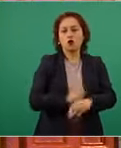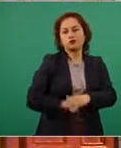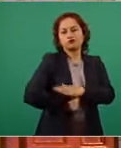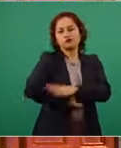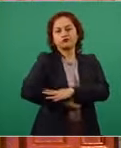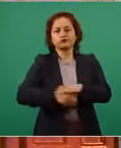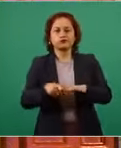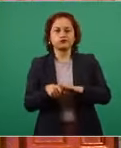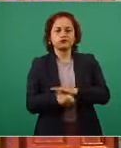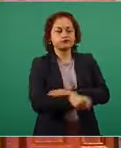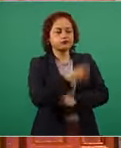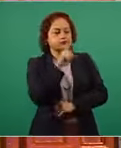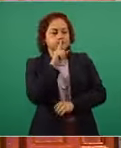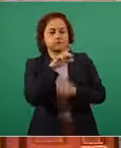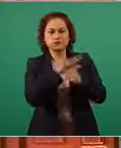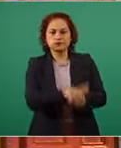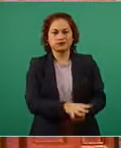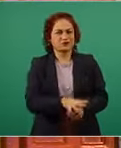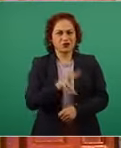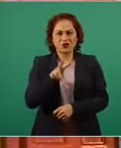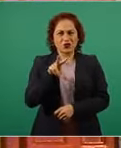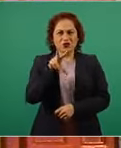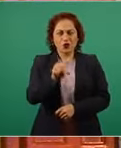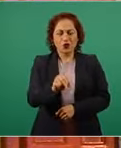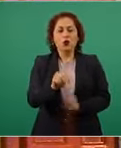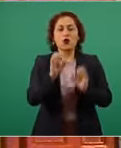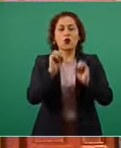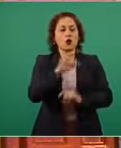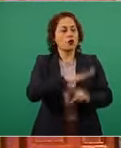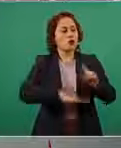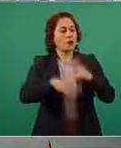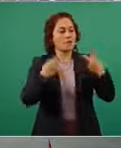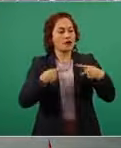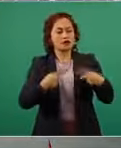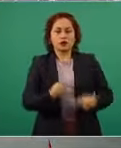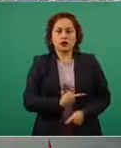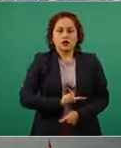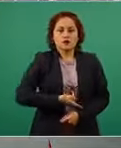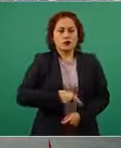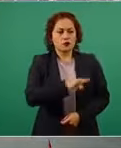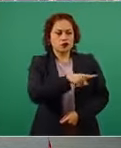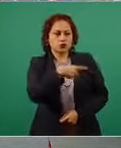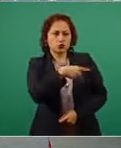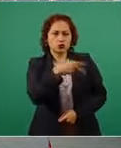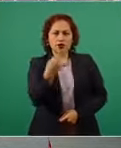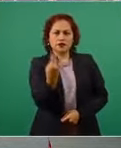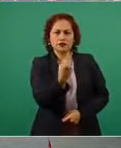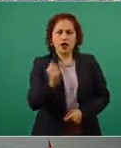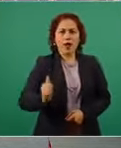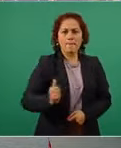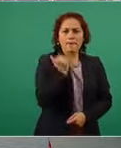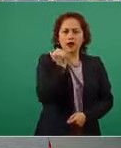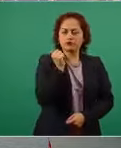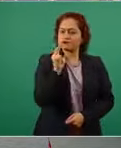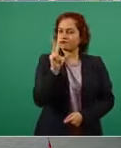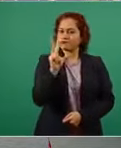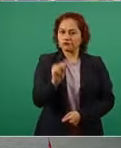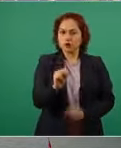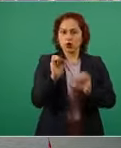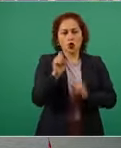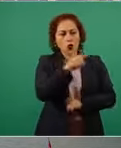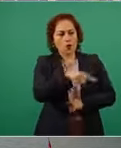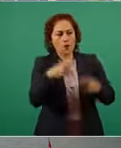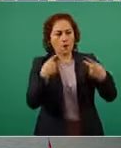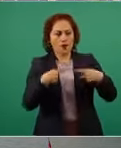conciencias, a no traficar con la pobreza de la gente, a no solapar a tramposos o